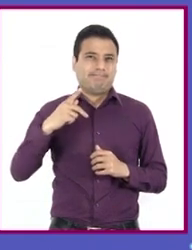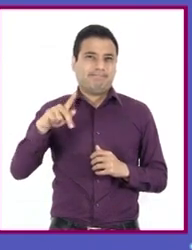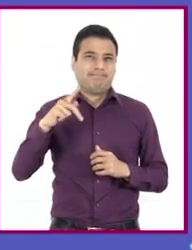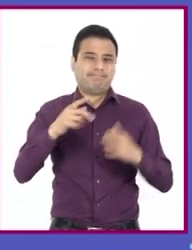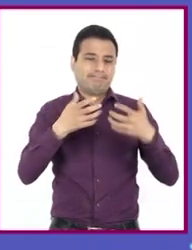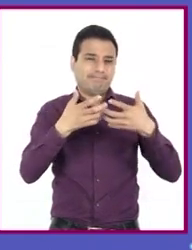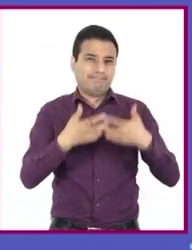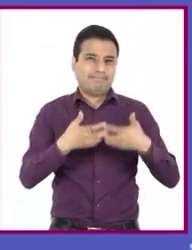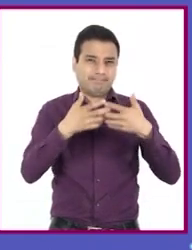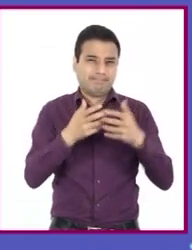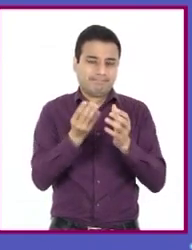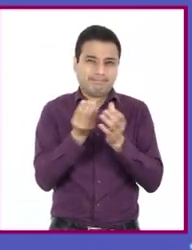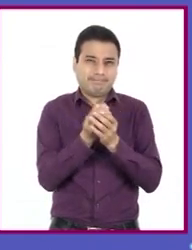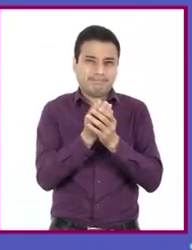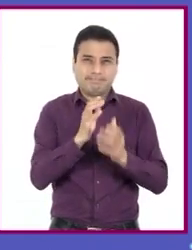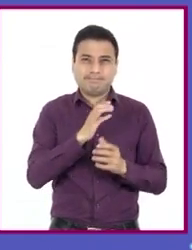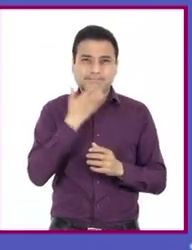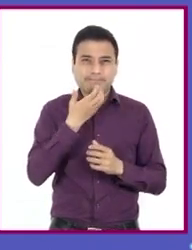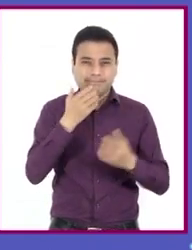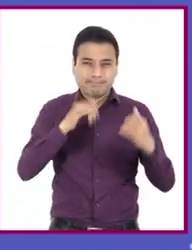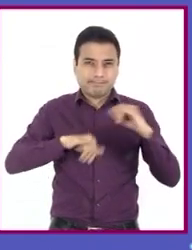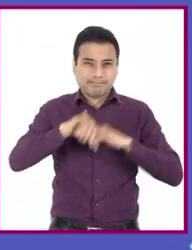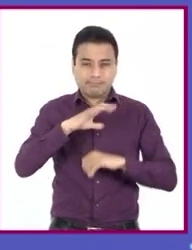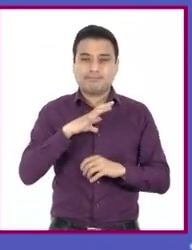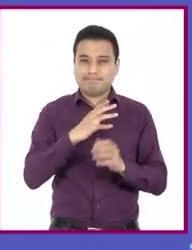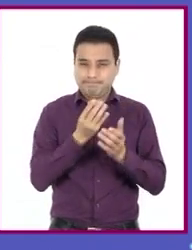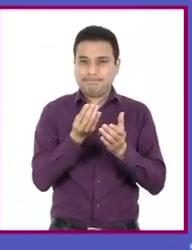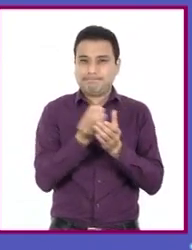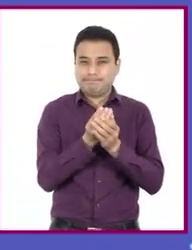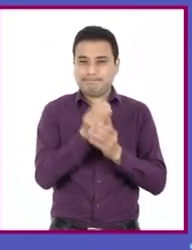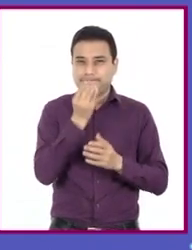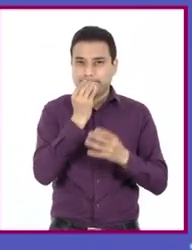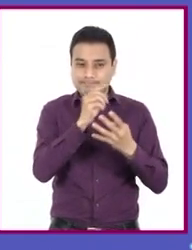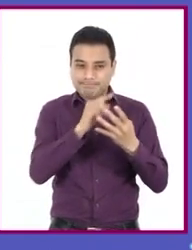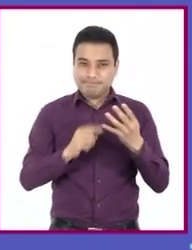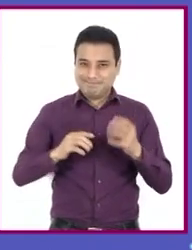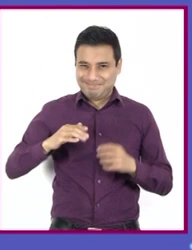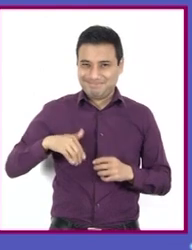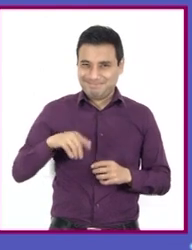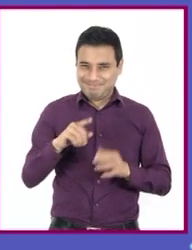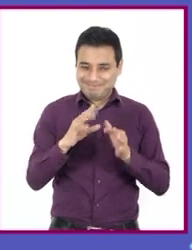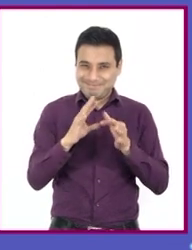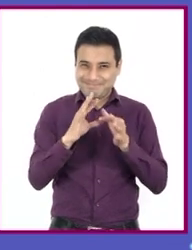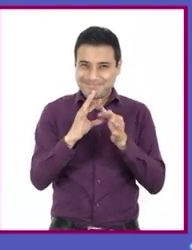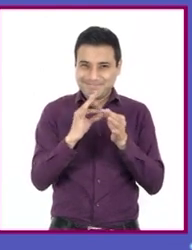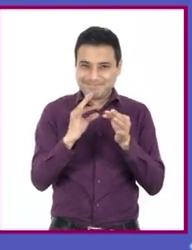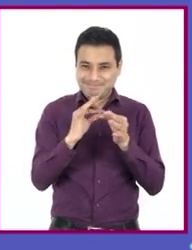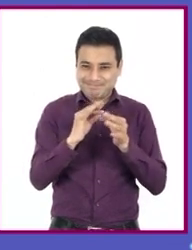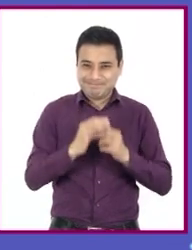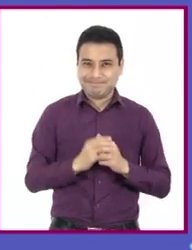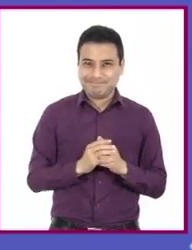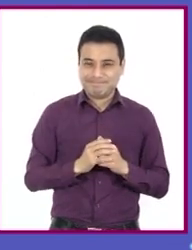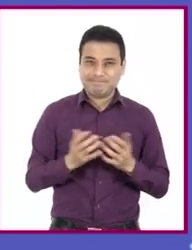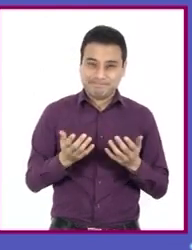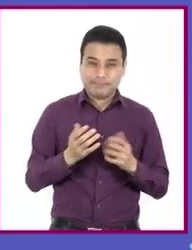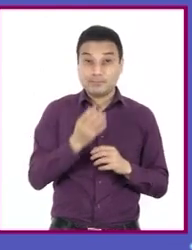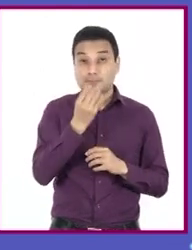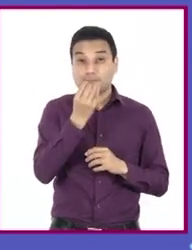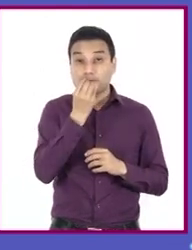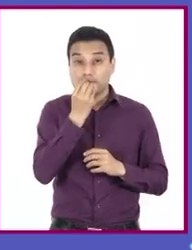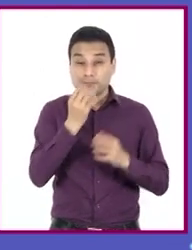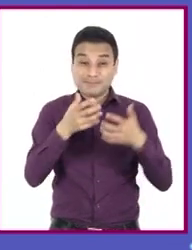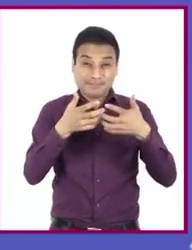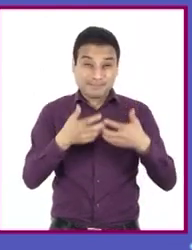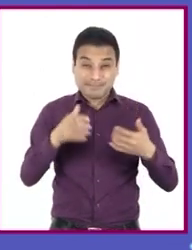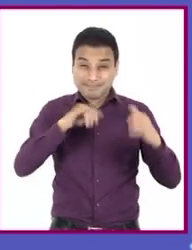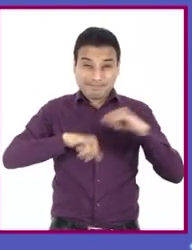¿no? Entonces, ahí caemos justamente en esta clasificación de alimentos que ahorita comentabas, que son los alimentos ultraprocesados que